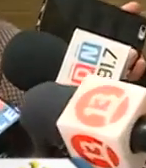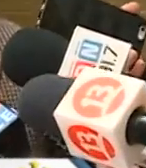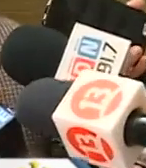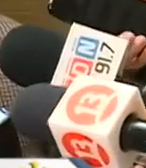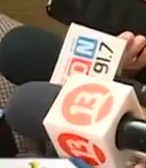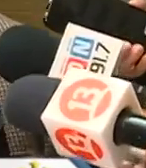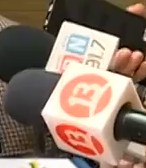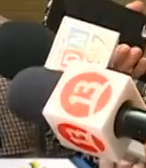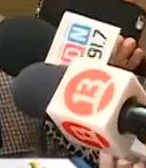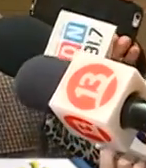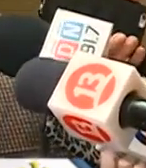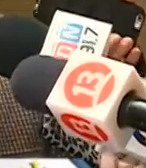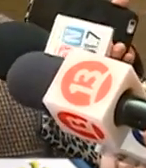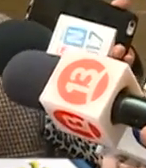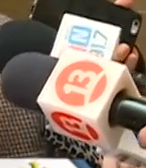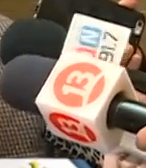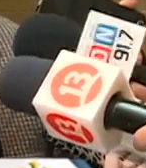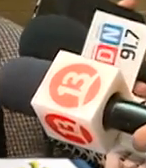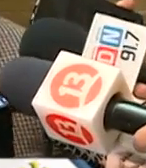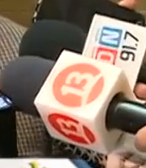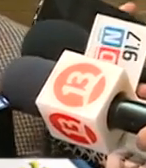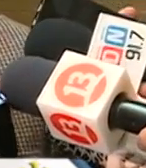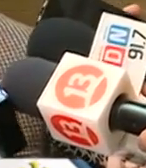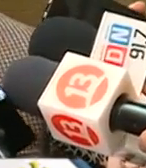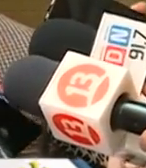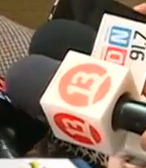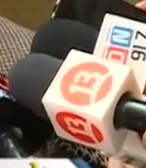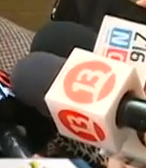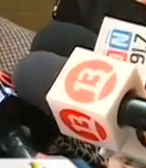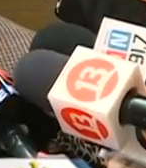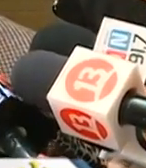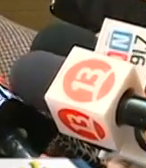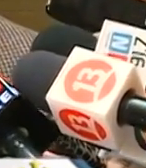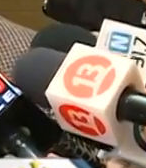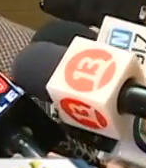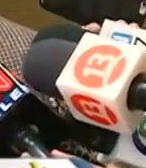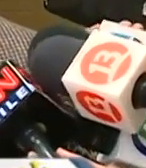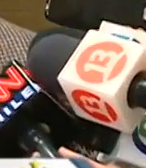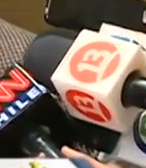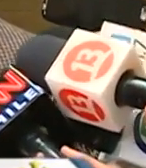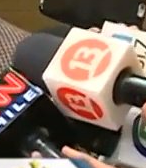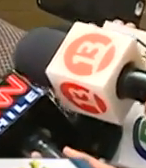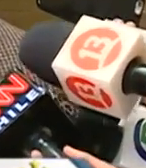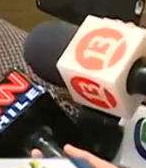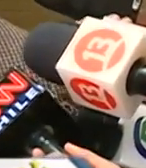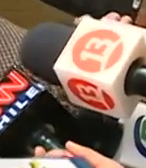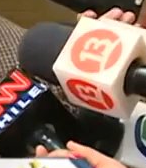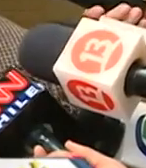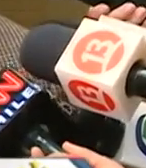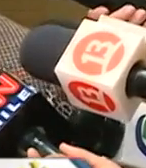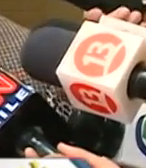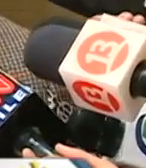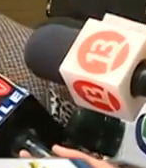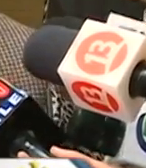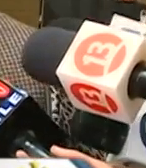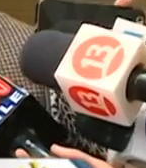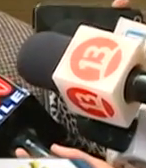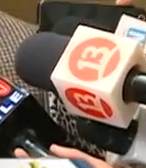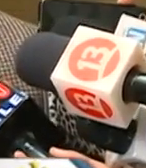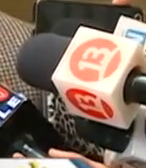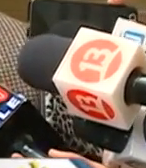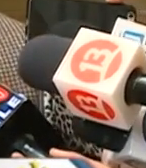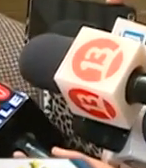mezquino a que son los temas verdad total justicia plena reparación integral como se